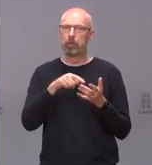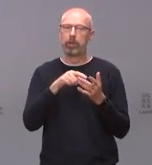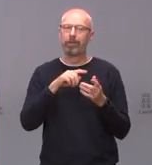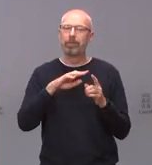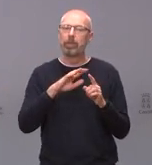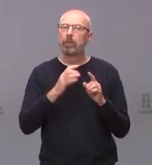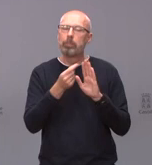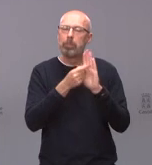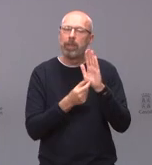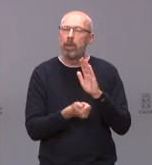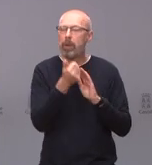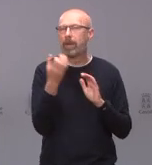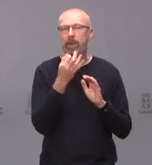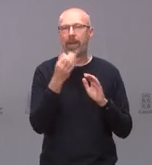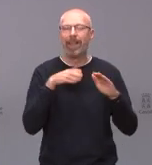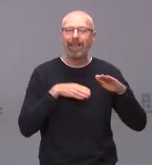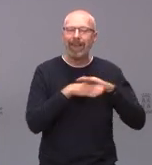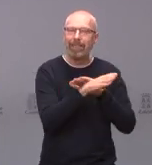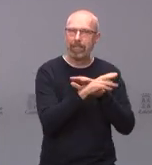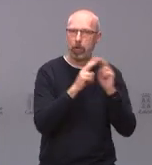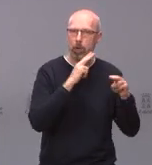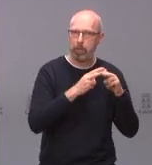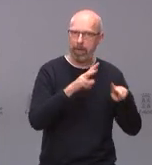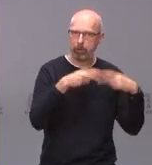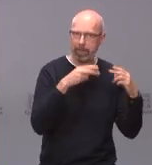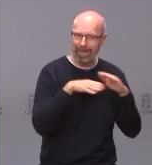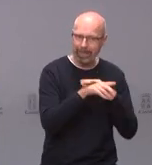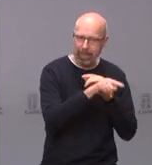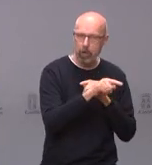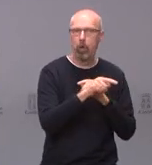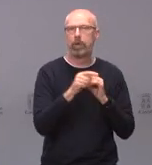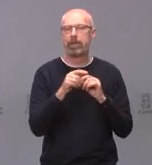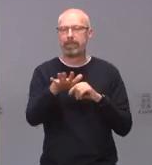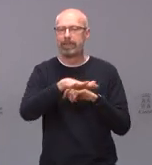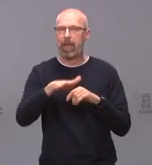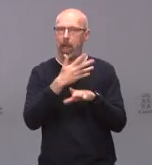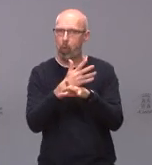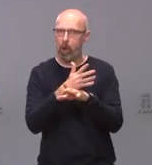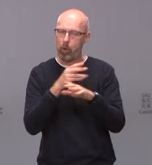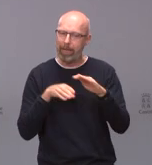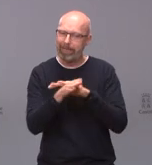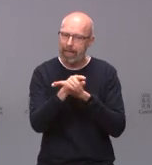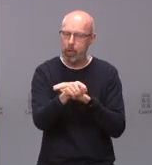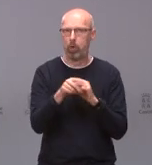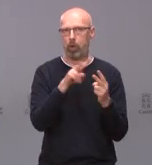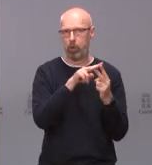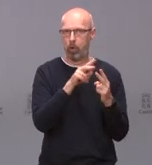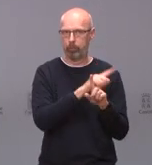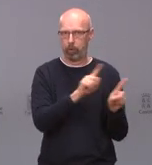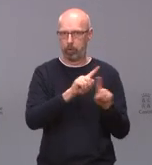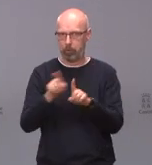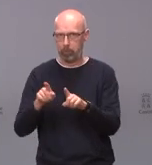de la hostelería y de las salas de juego y de apuestas y eso es lo que vamos a trasladar